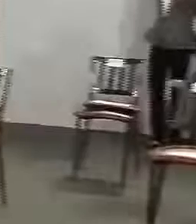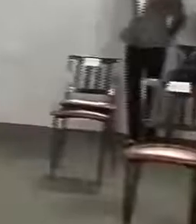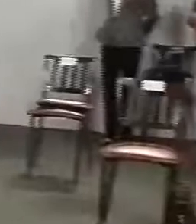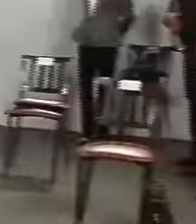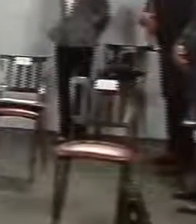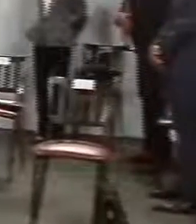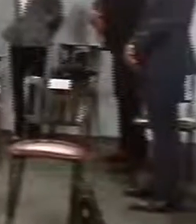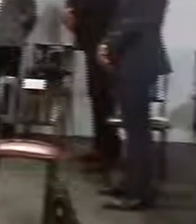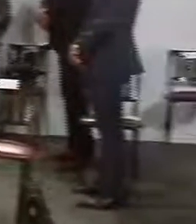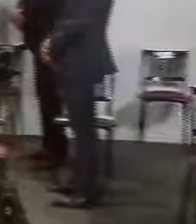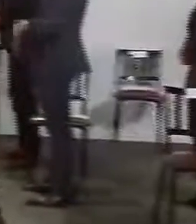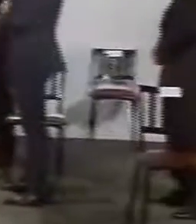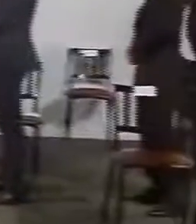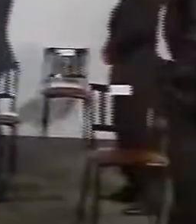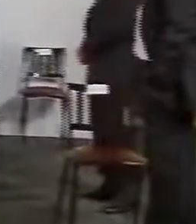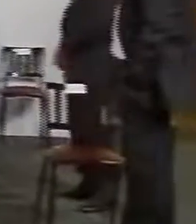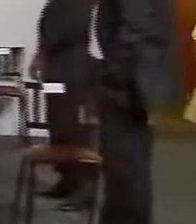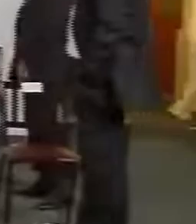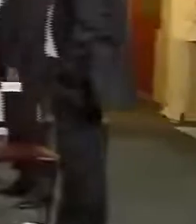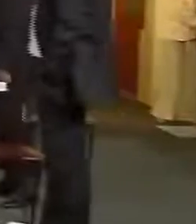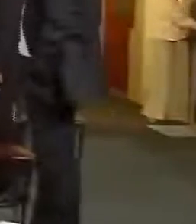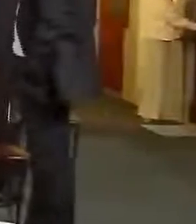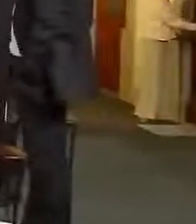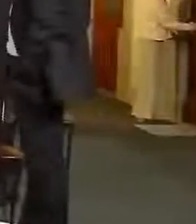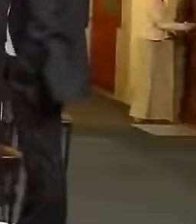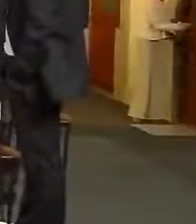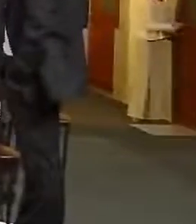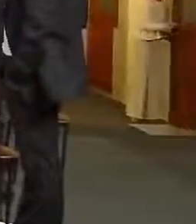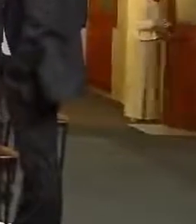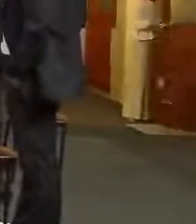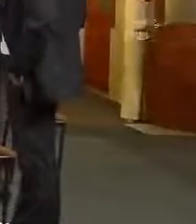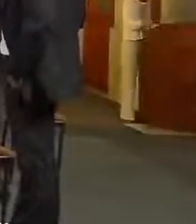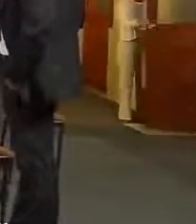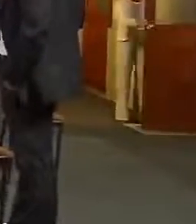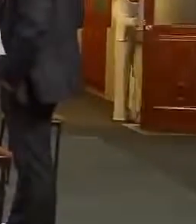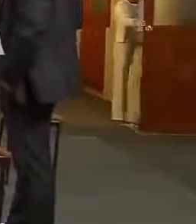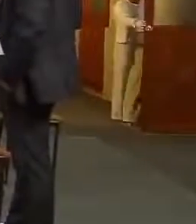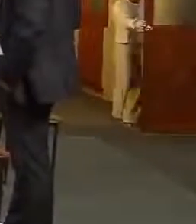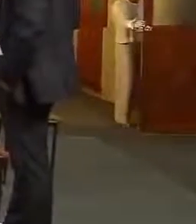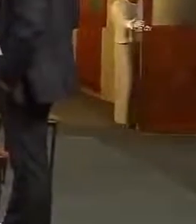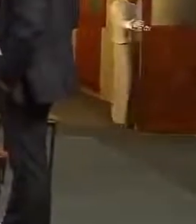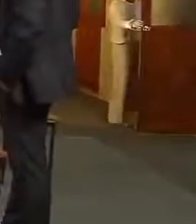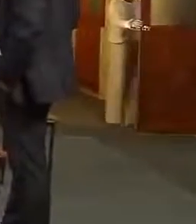muchas felicidades muchas felicidades gracias